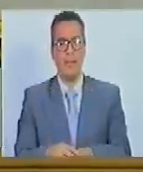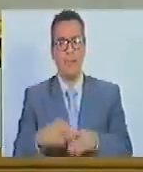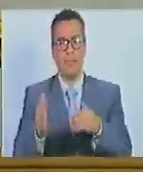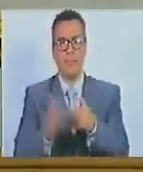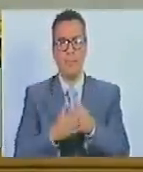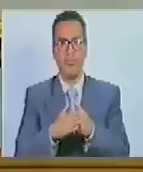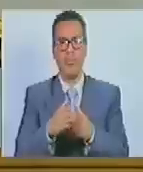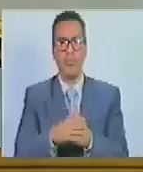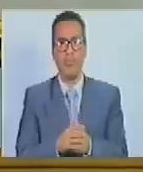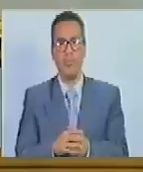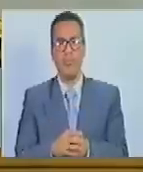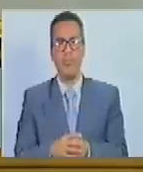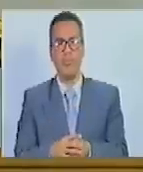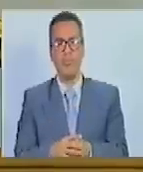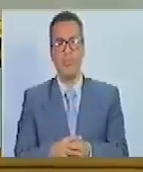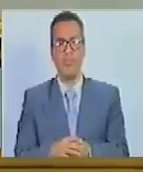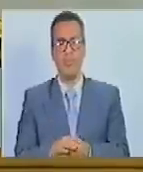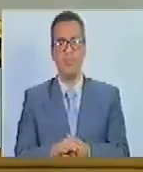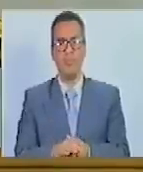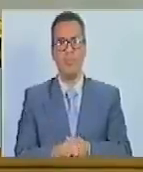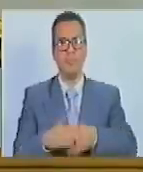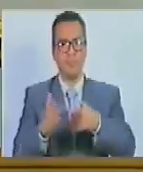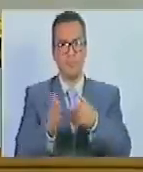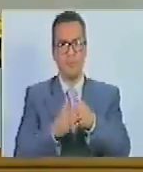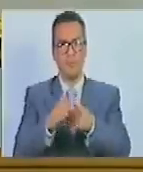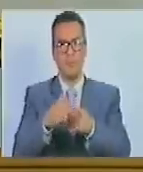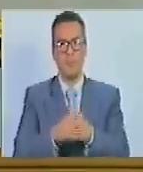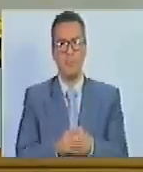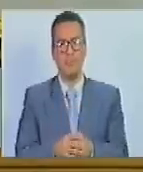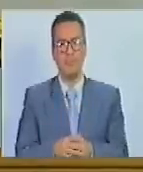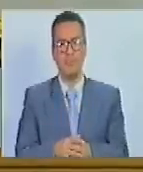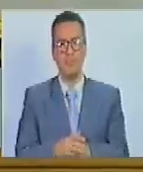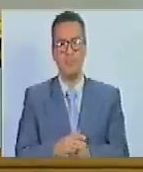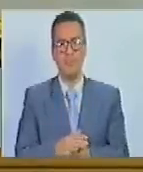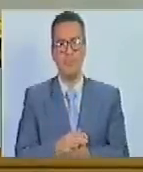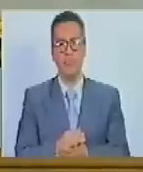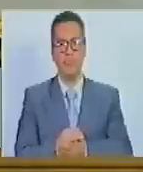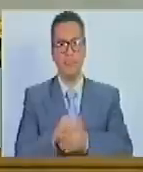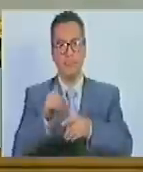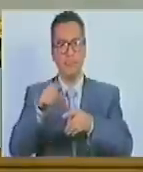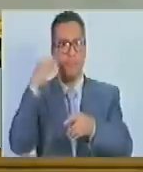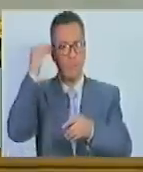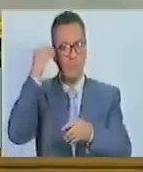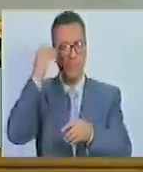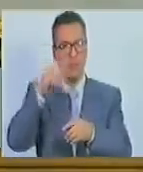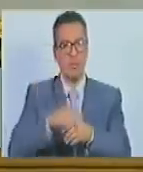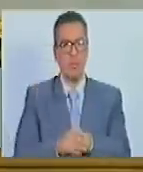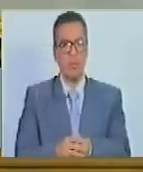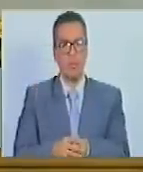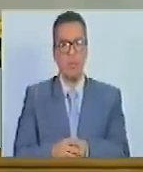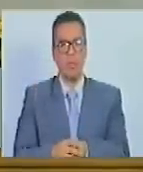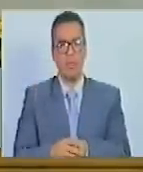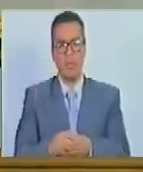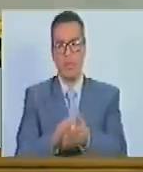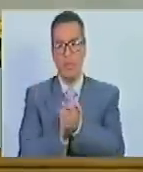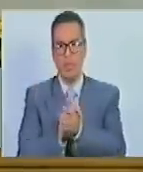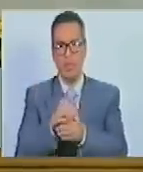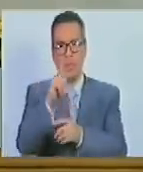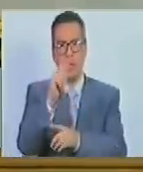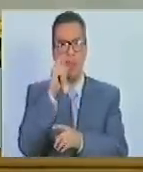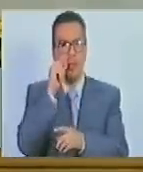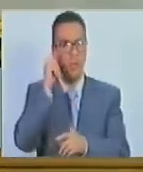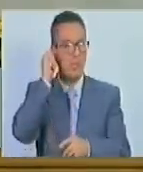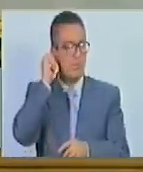a cerrar se cierra en consideración las honorables